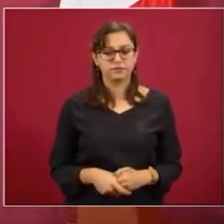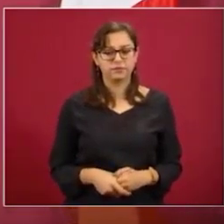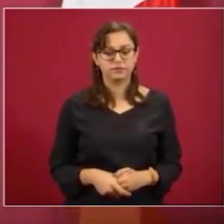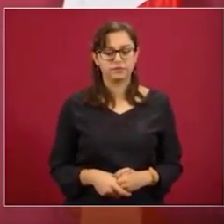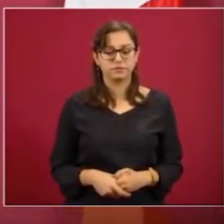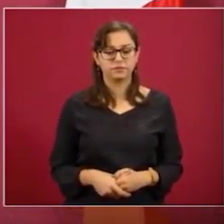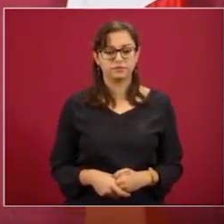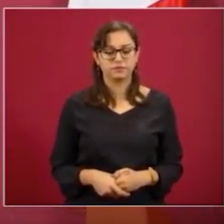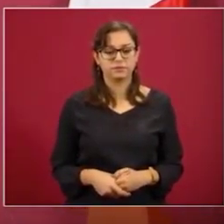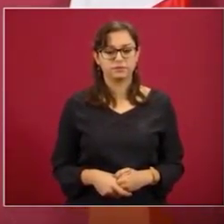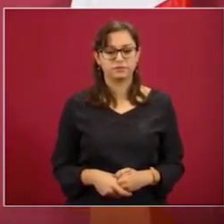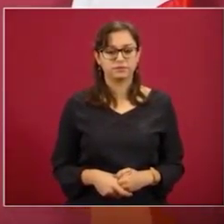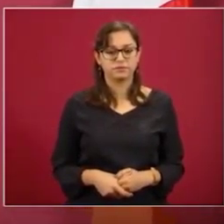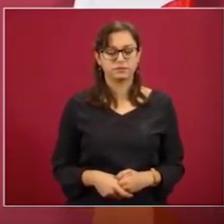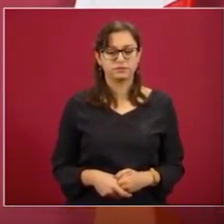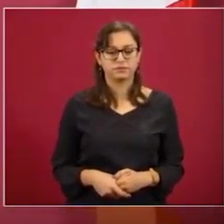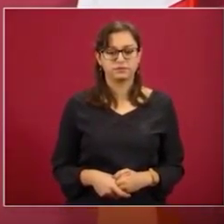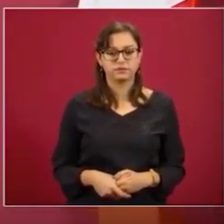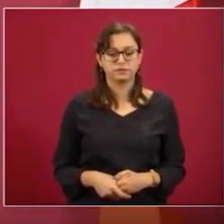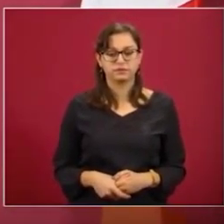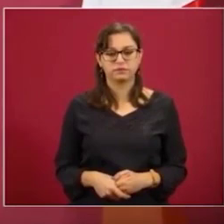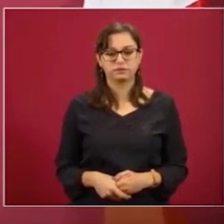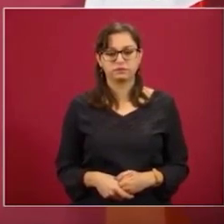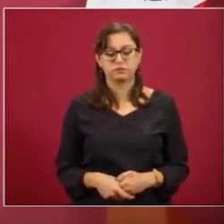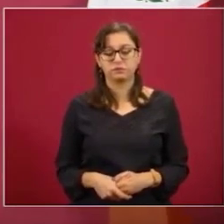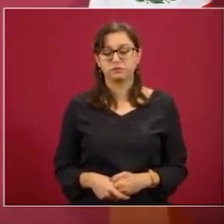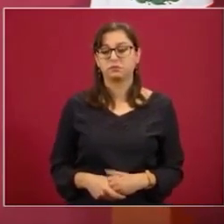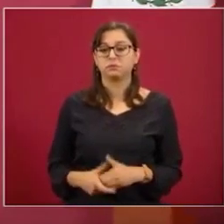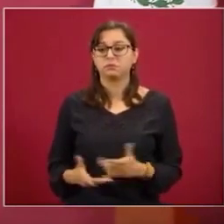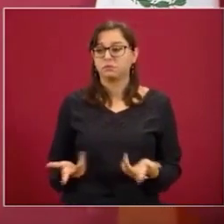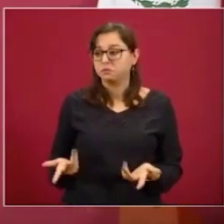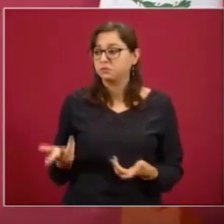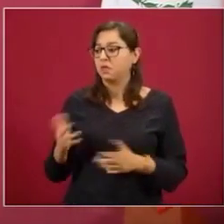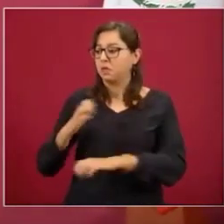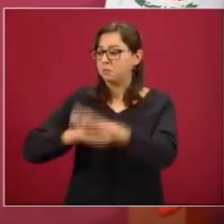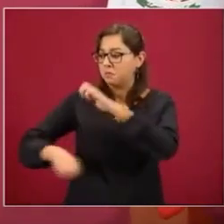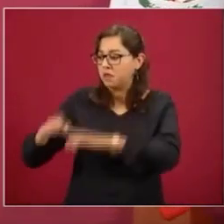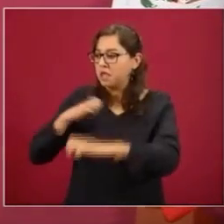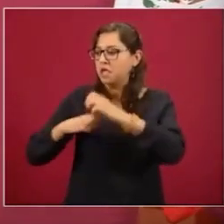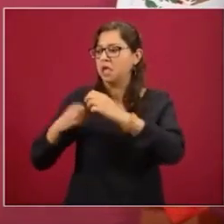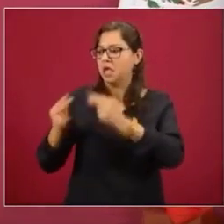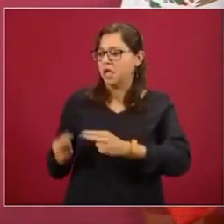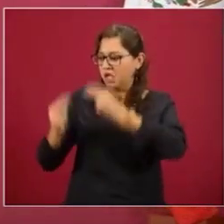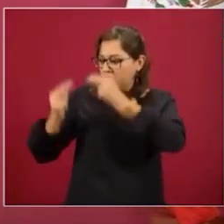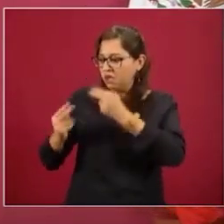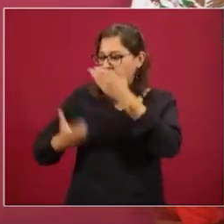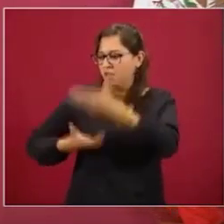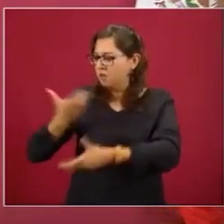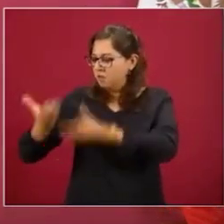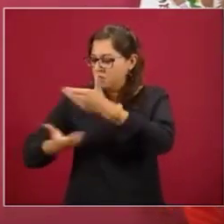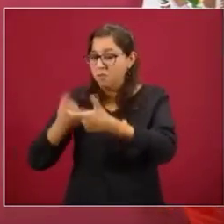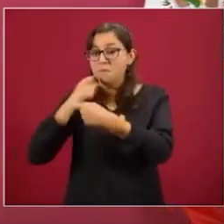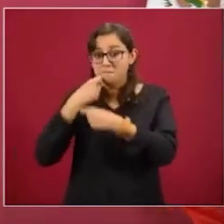Corporaciones económicas, comerciales, las cámaras incluso.